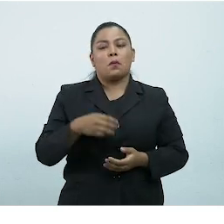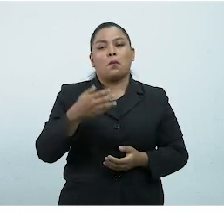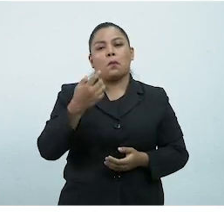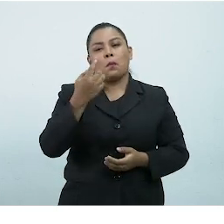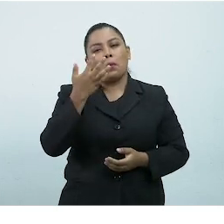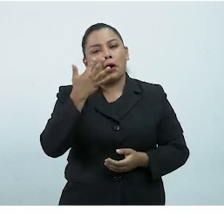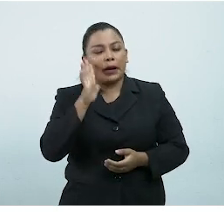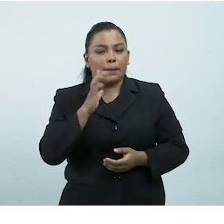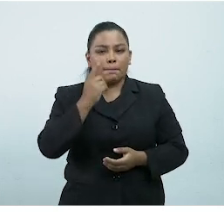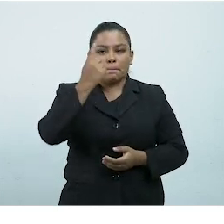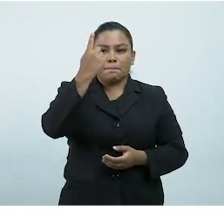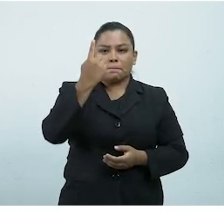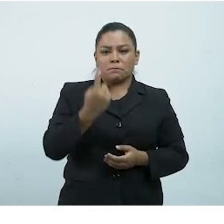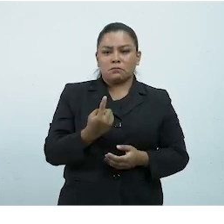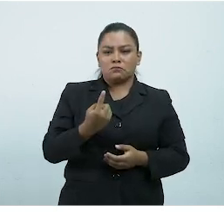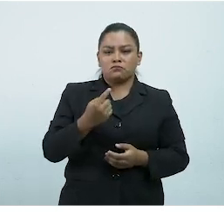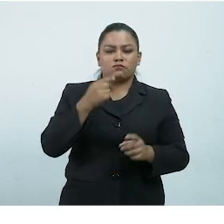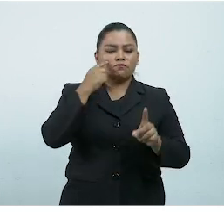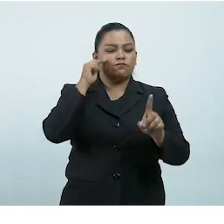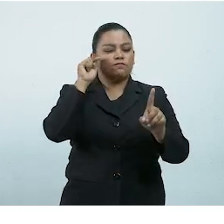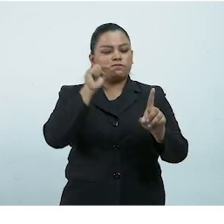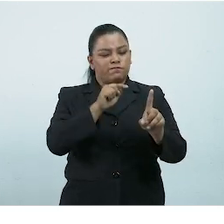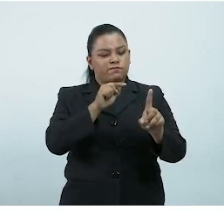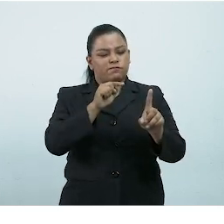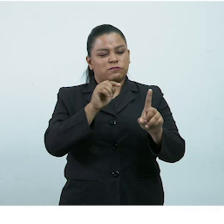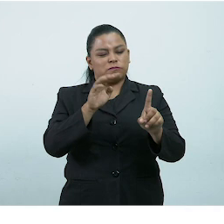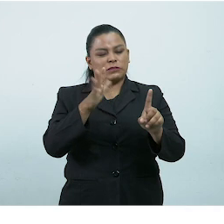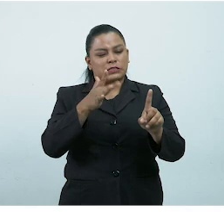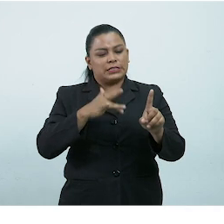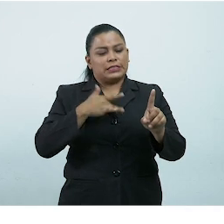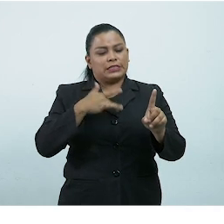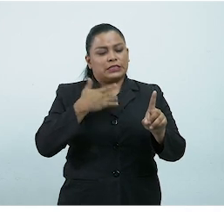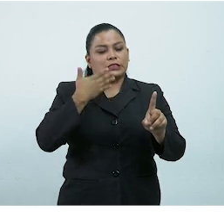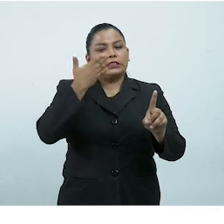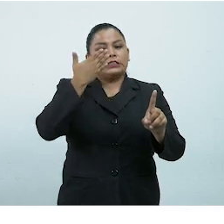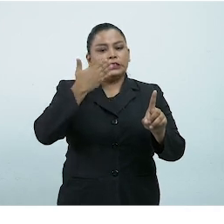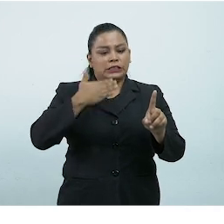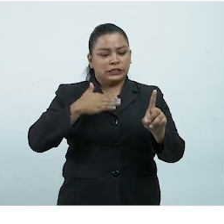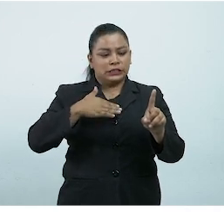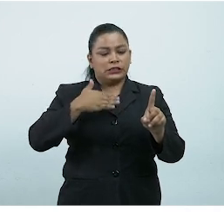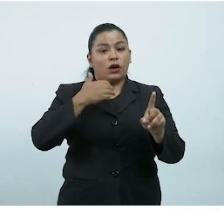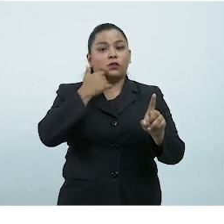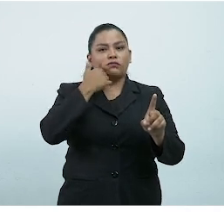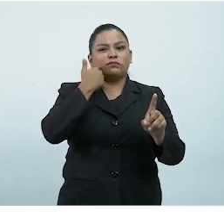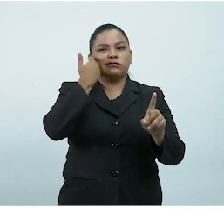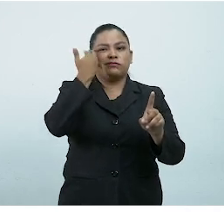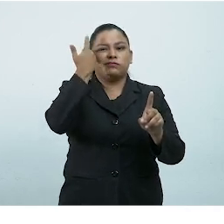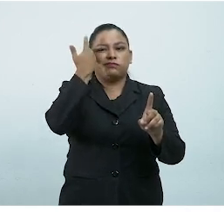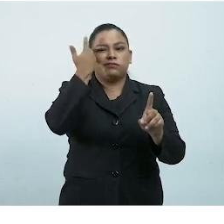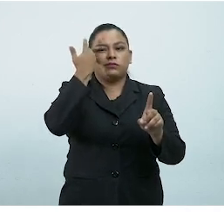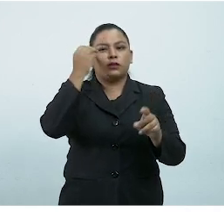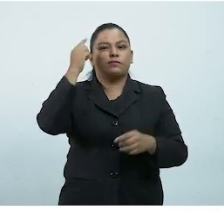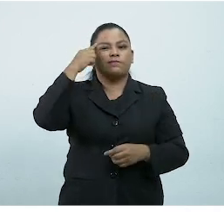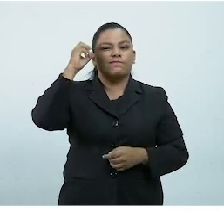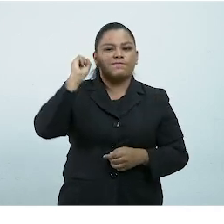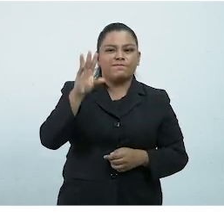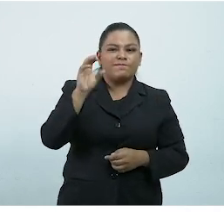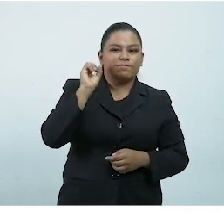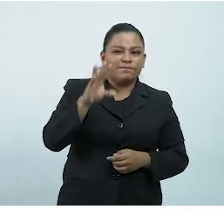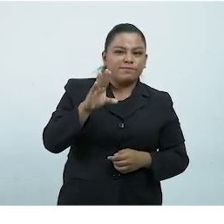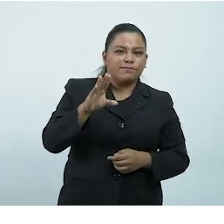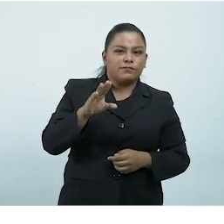identifica a alguna persona que tenga dificultades respiratorias Fiebre alta Dolor de cabeza